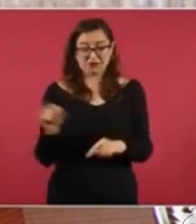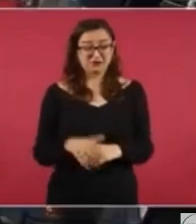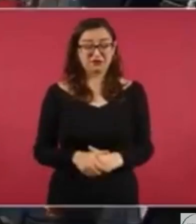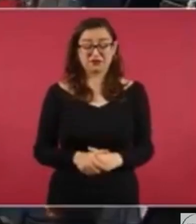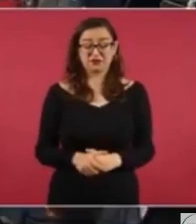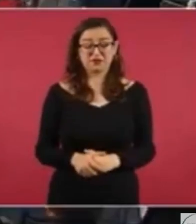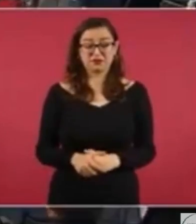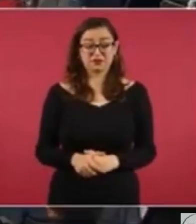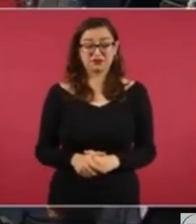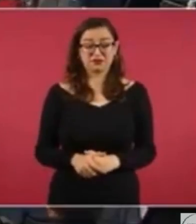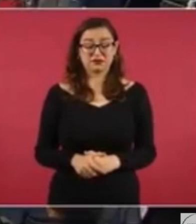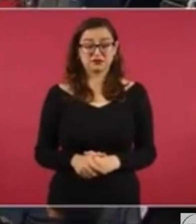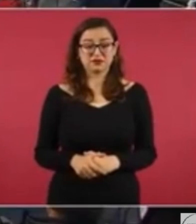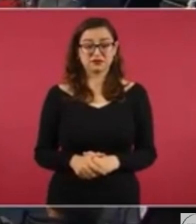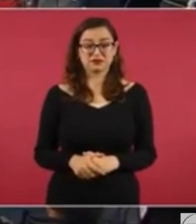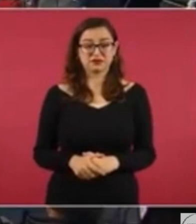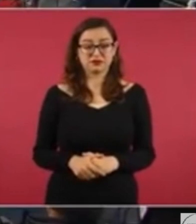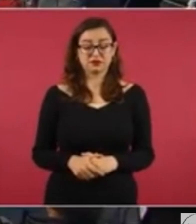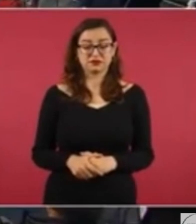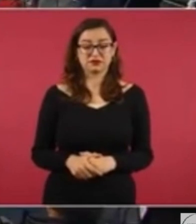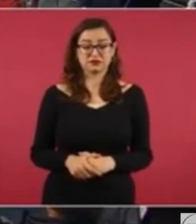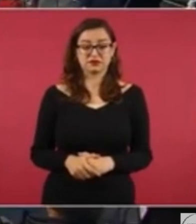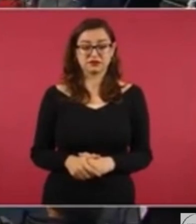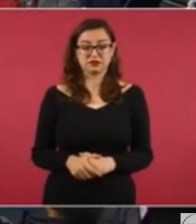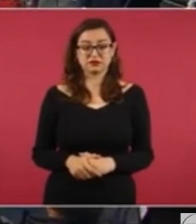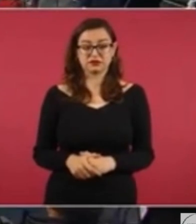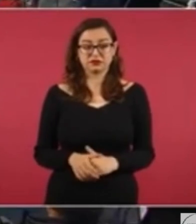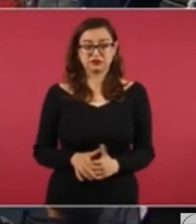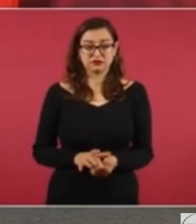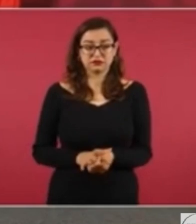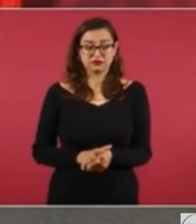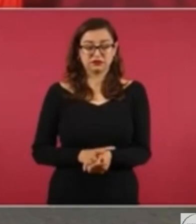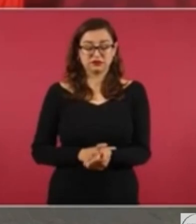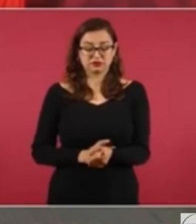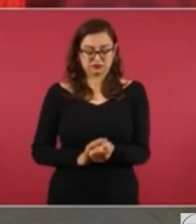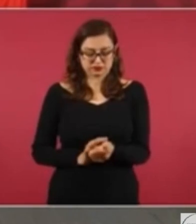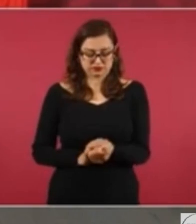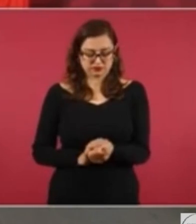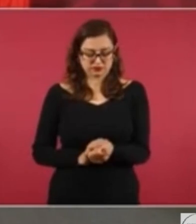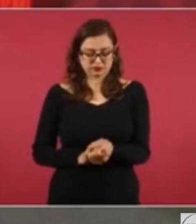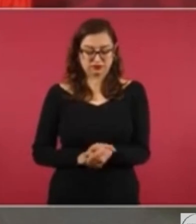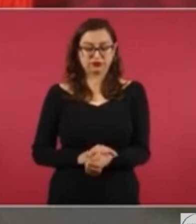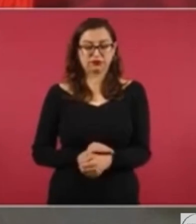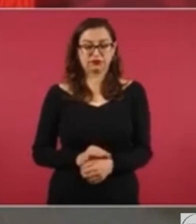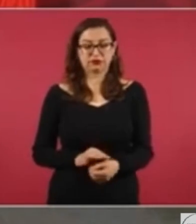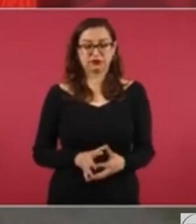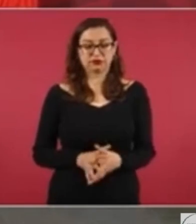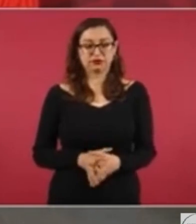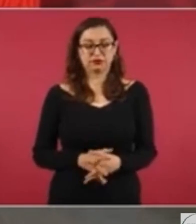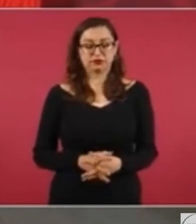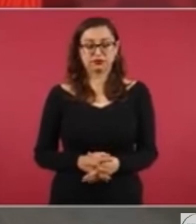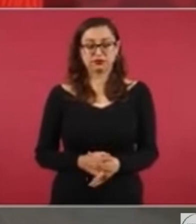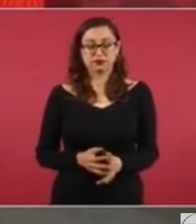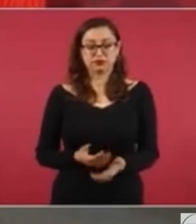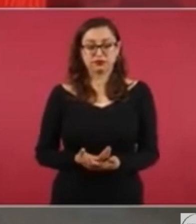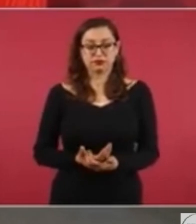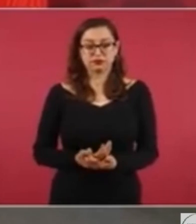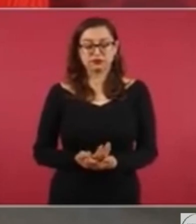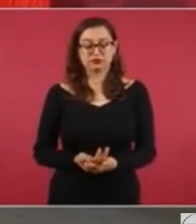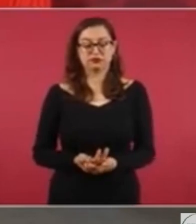de suerte, y no fue eso,